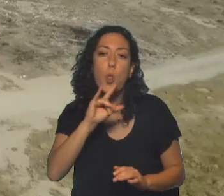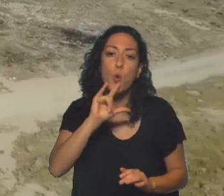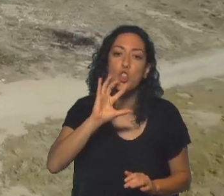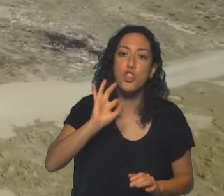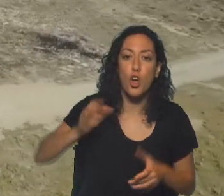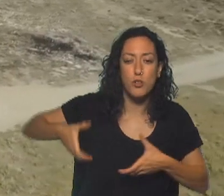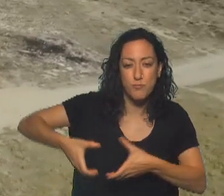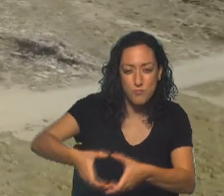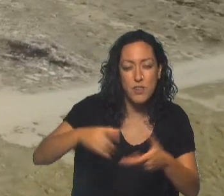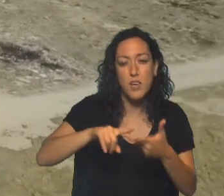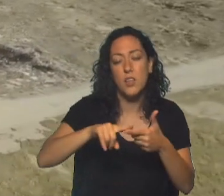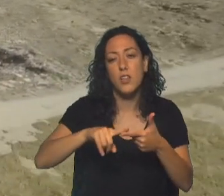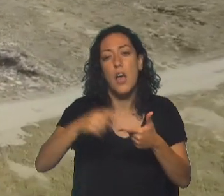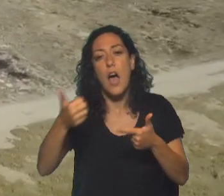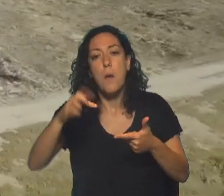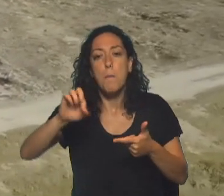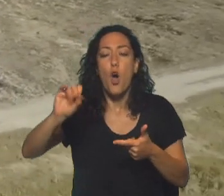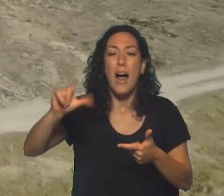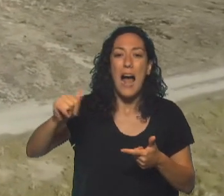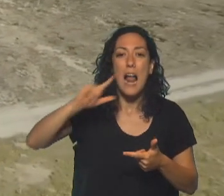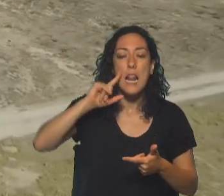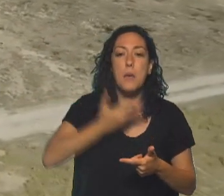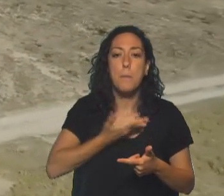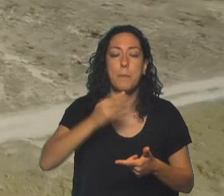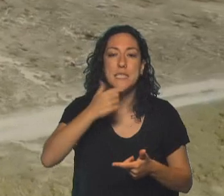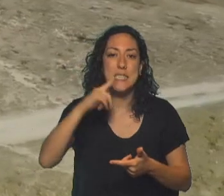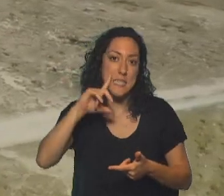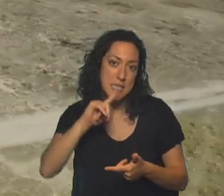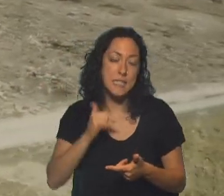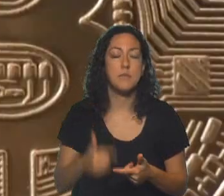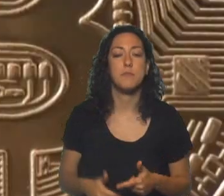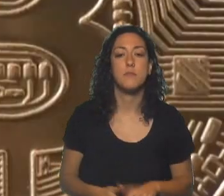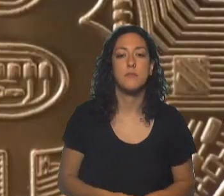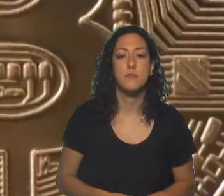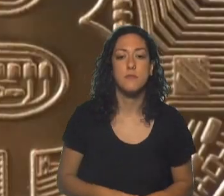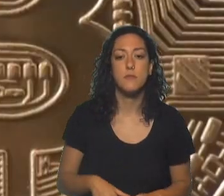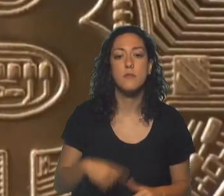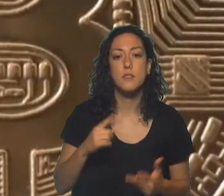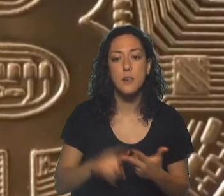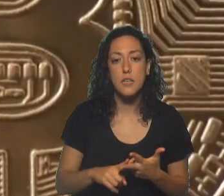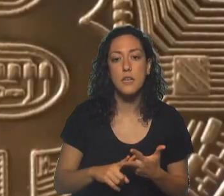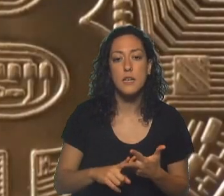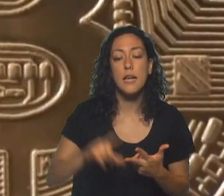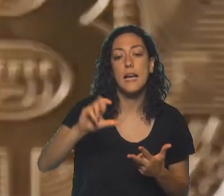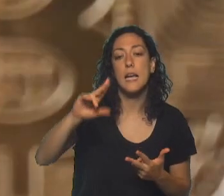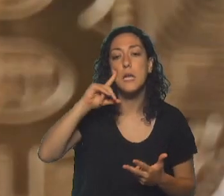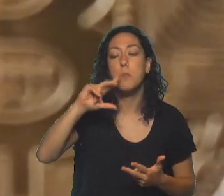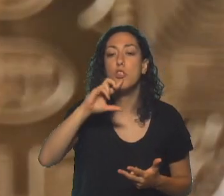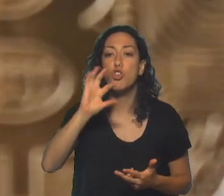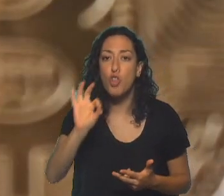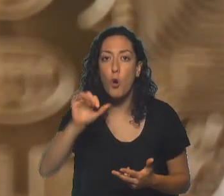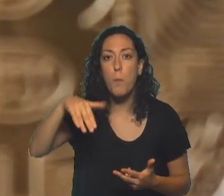decía. Apocalipsis. Apocalipsis. Menos mal, en algún momento va a suceder. Criptomonedas.